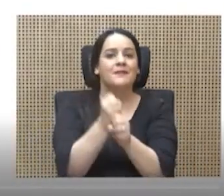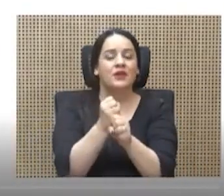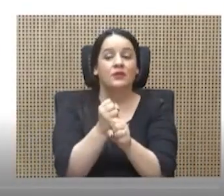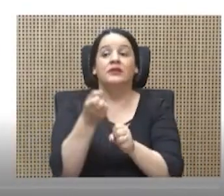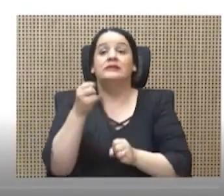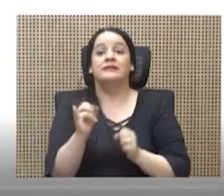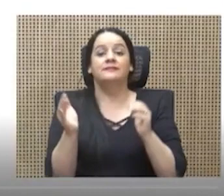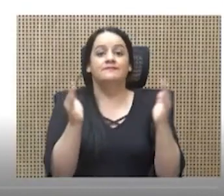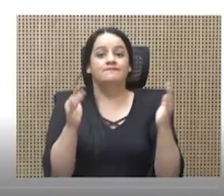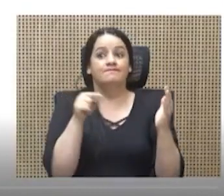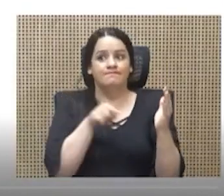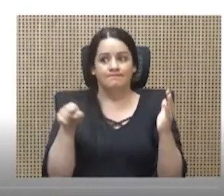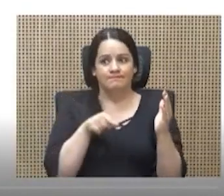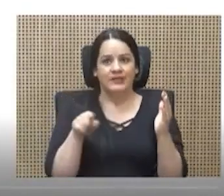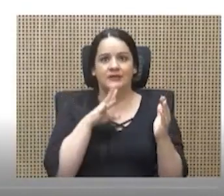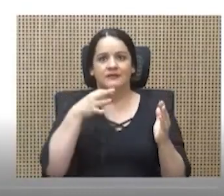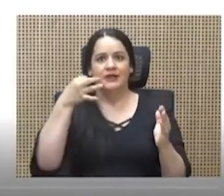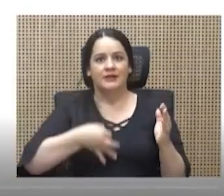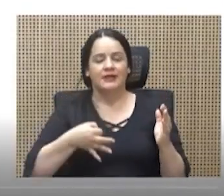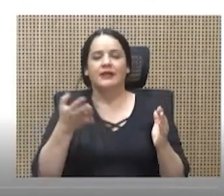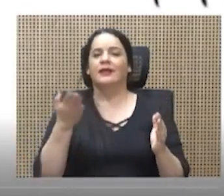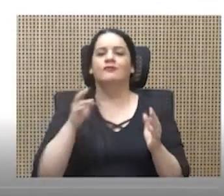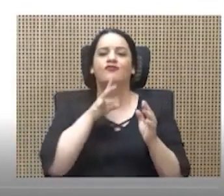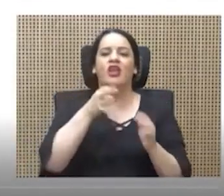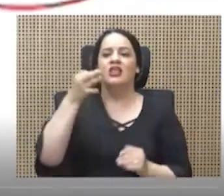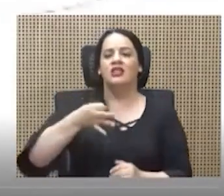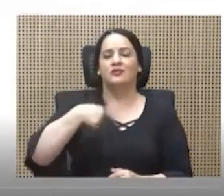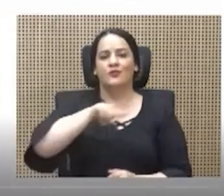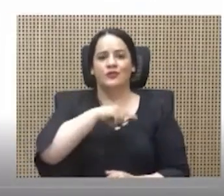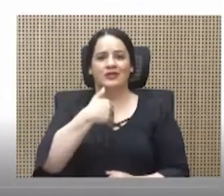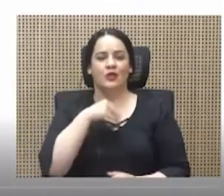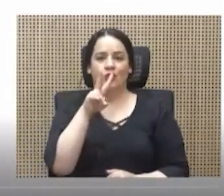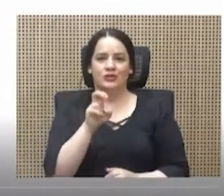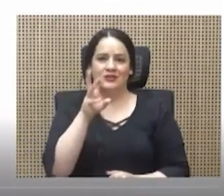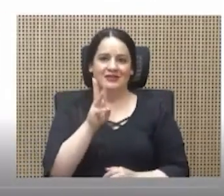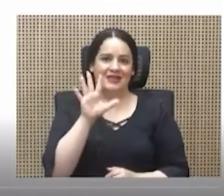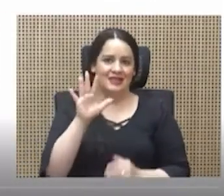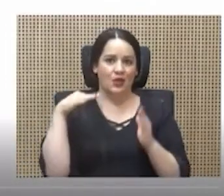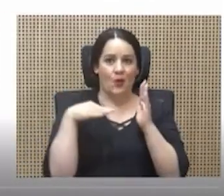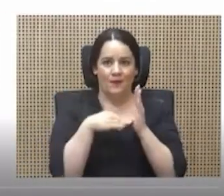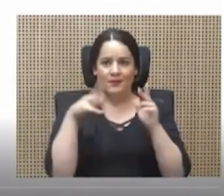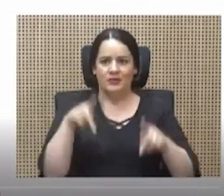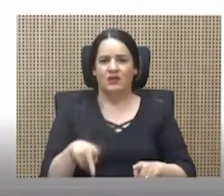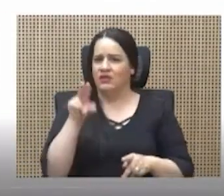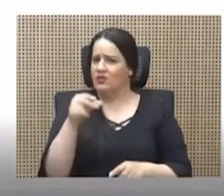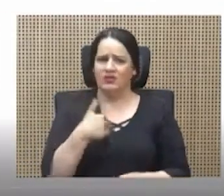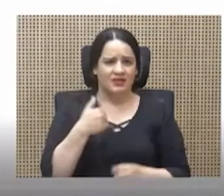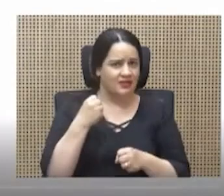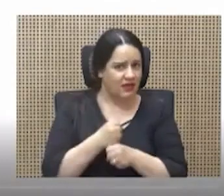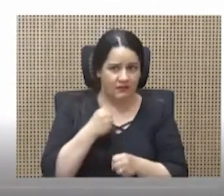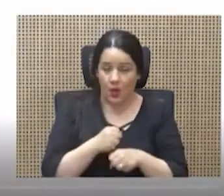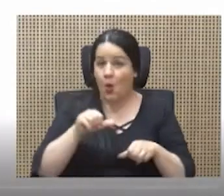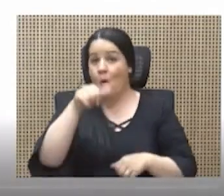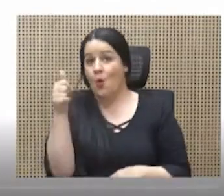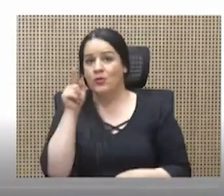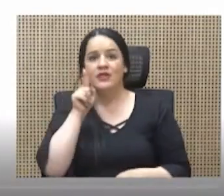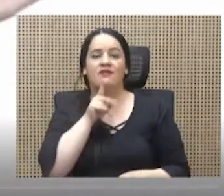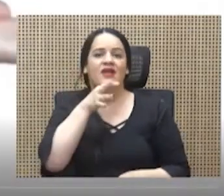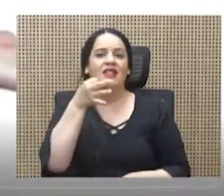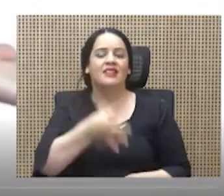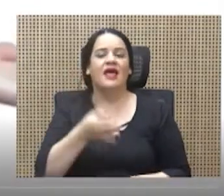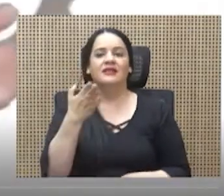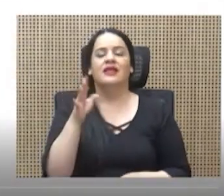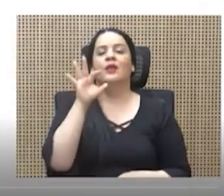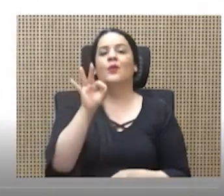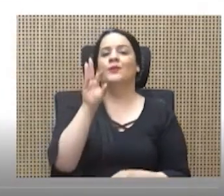comparamos esta realidad con la realidad de que tenemos 265.000 personas desempleadas, otra realidad es que el